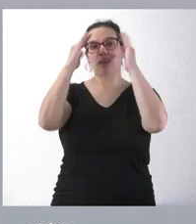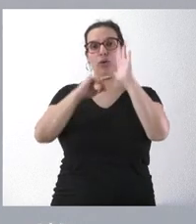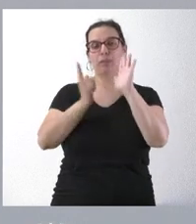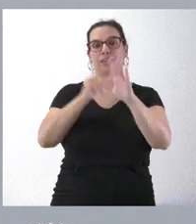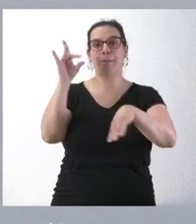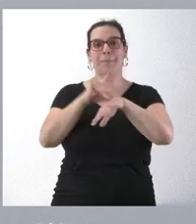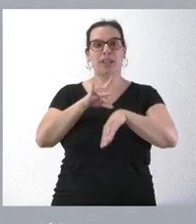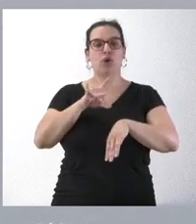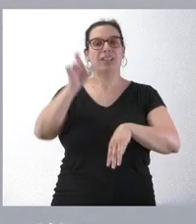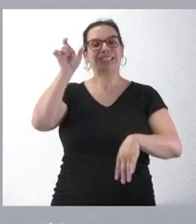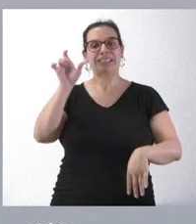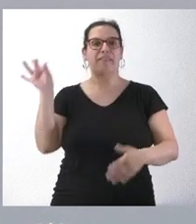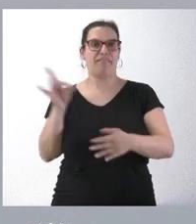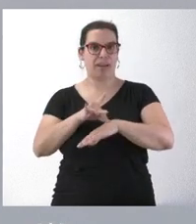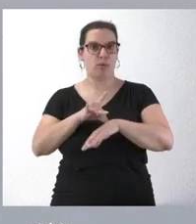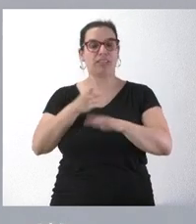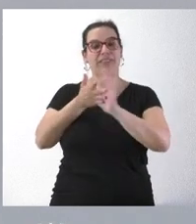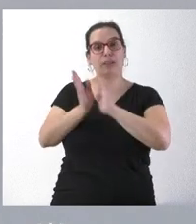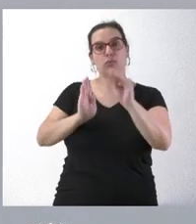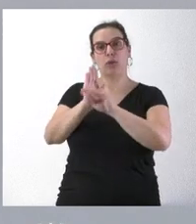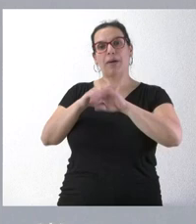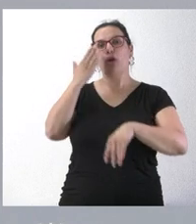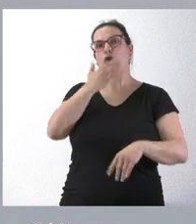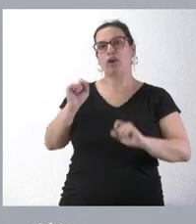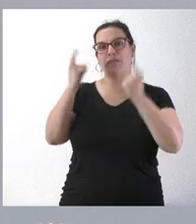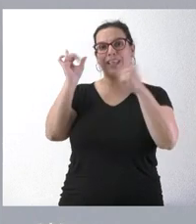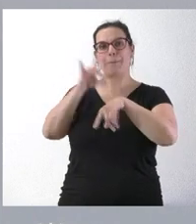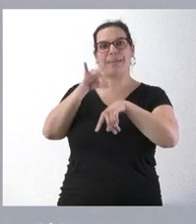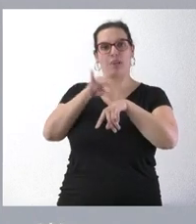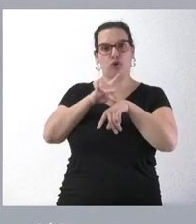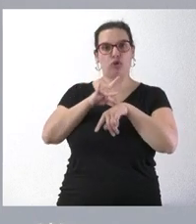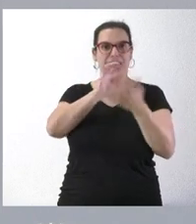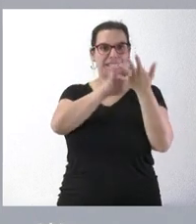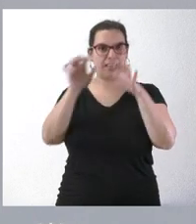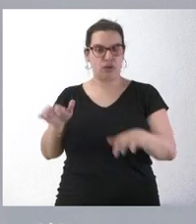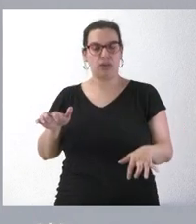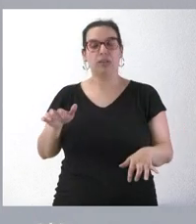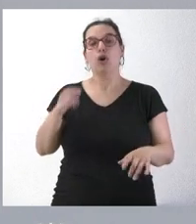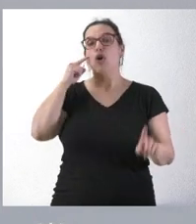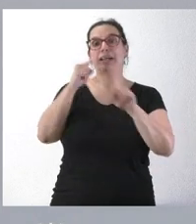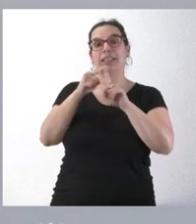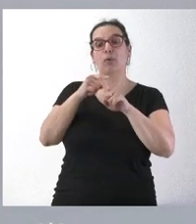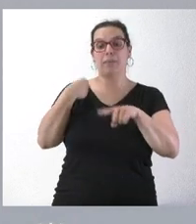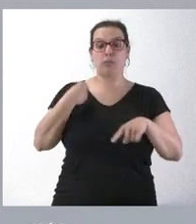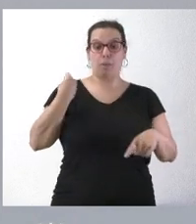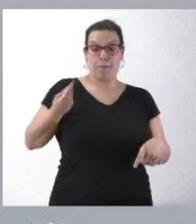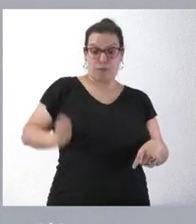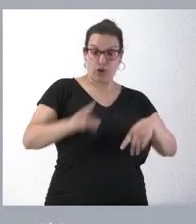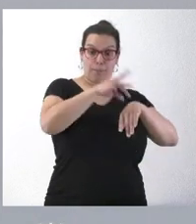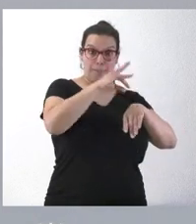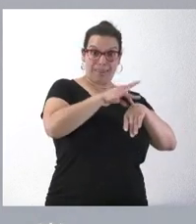médico enfermo. una subvención de este importe al Colegio Oficial de Médicos de Castilla y León, que tiene como fin atender a los médicos